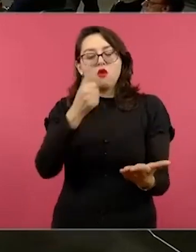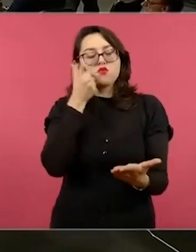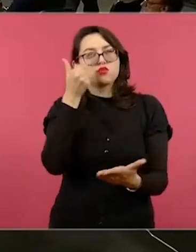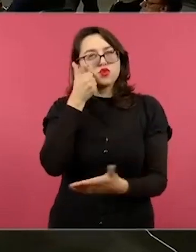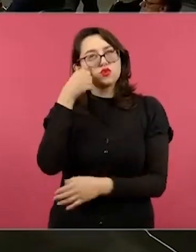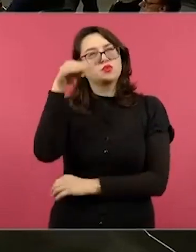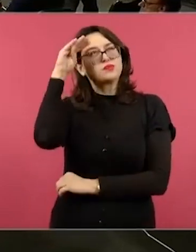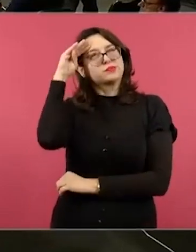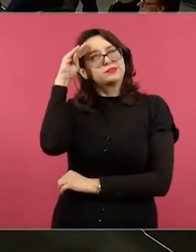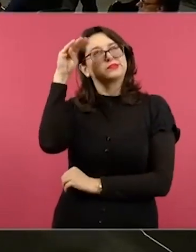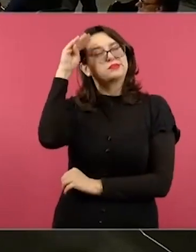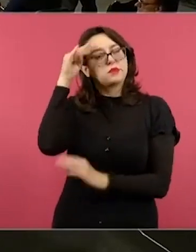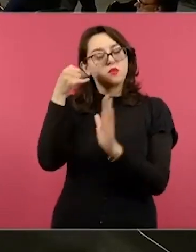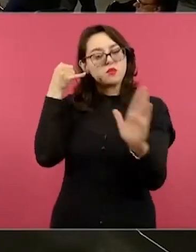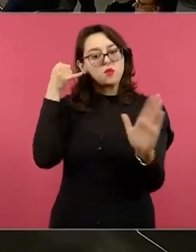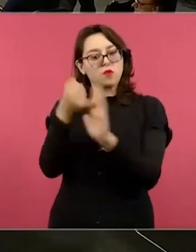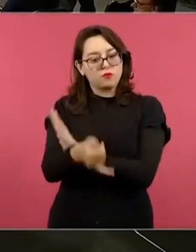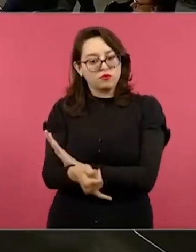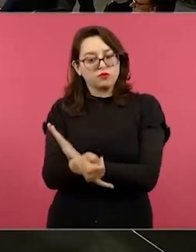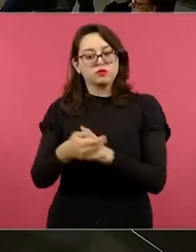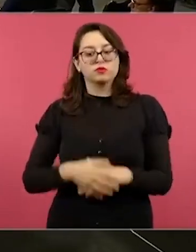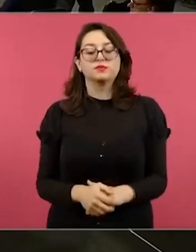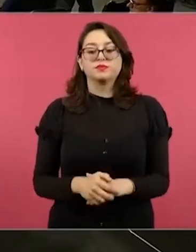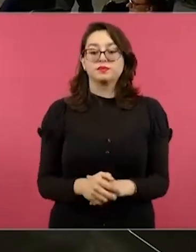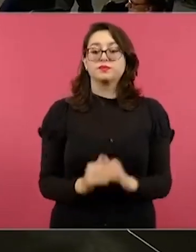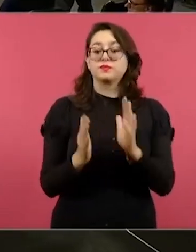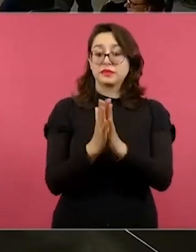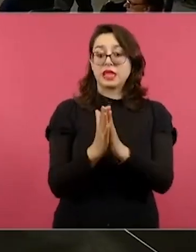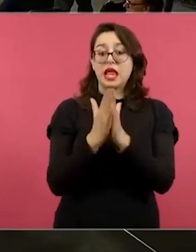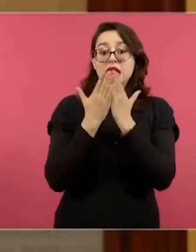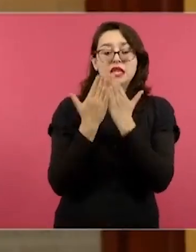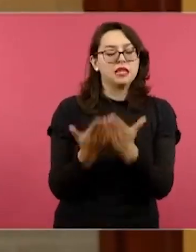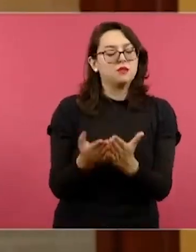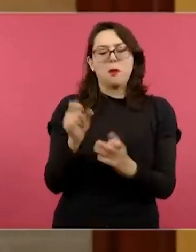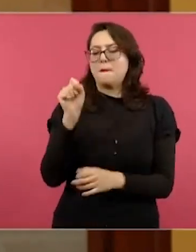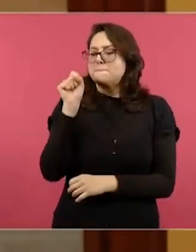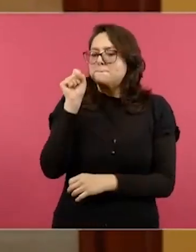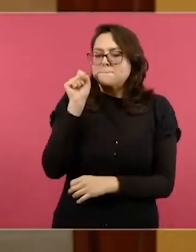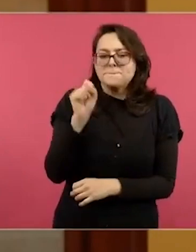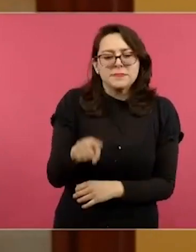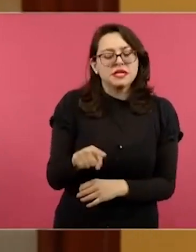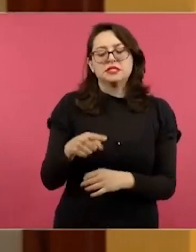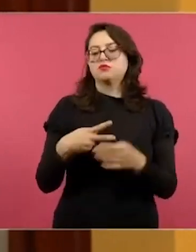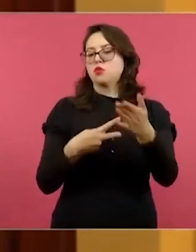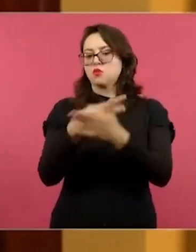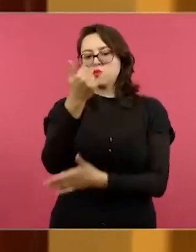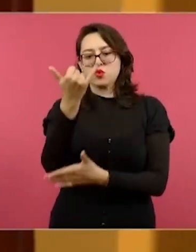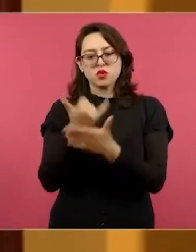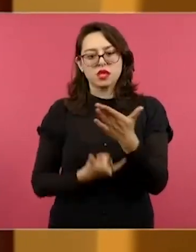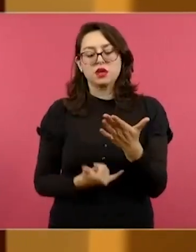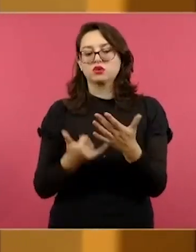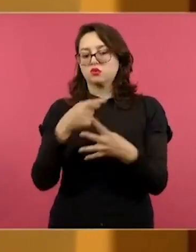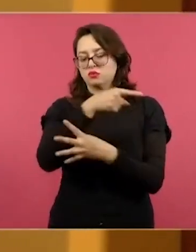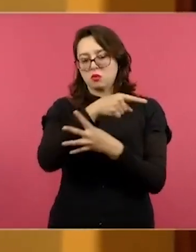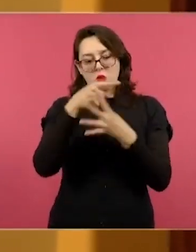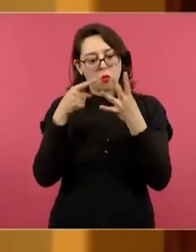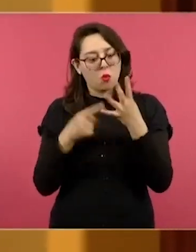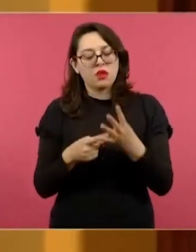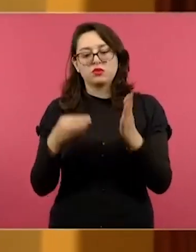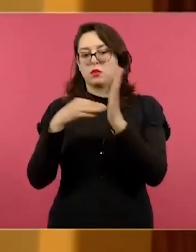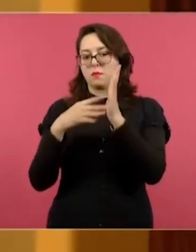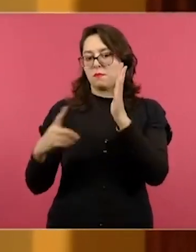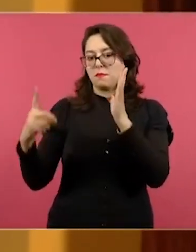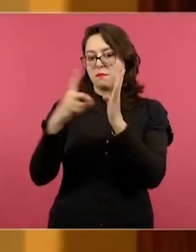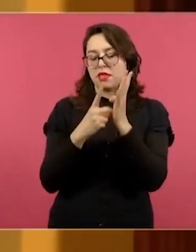En la estructura de los libros, como ya se ha venido viendo en los grados anteriores, tenemos los campos formativos, que son cuatro y que se